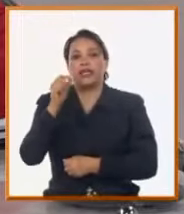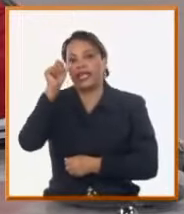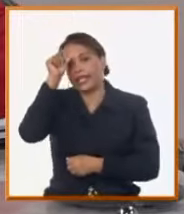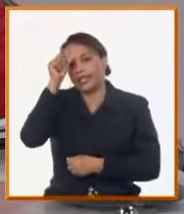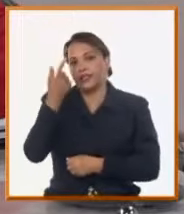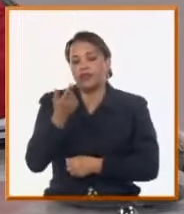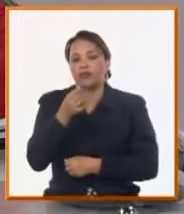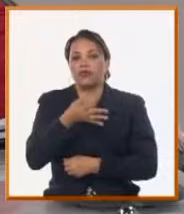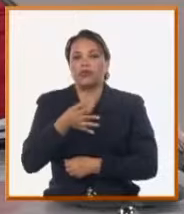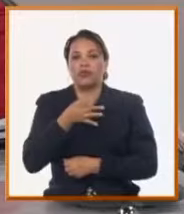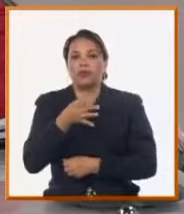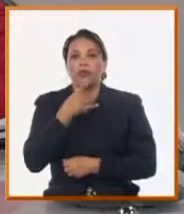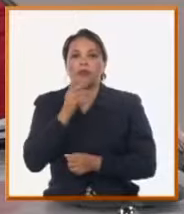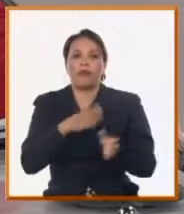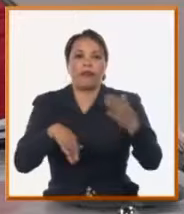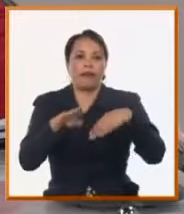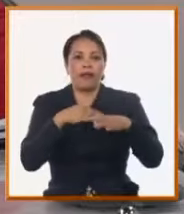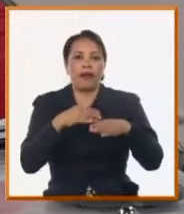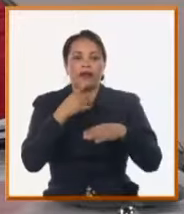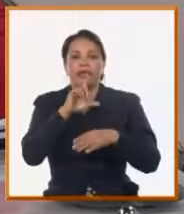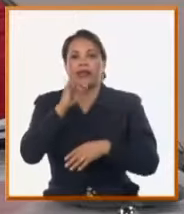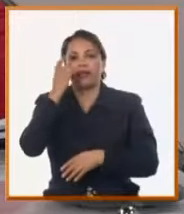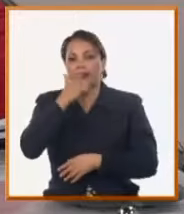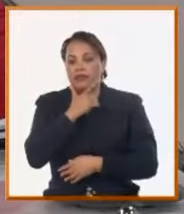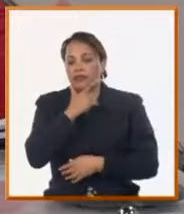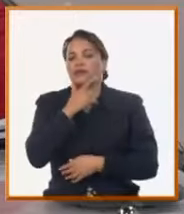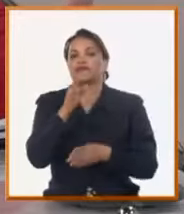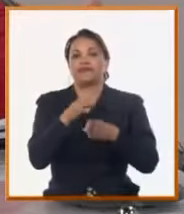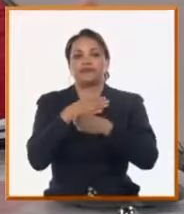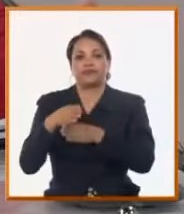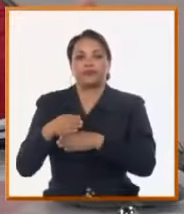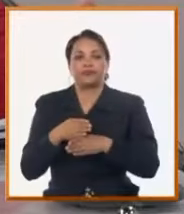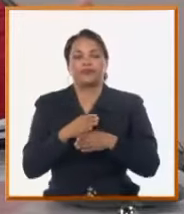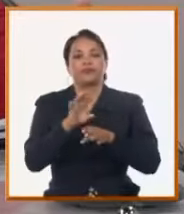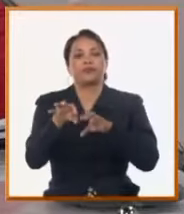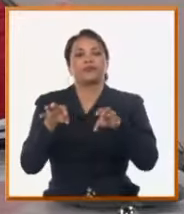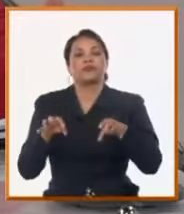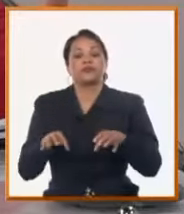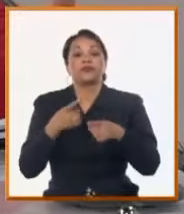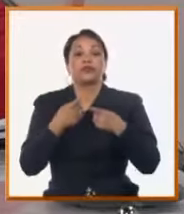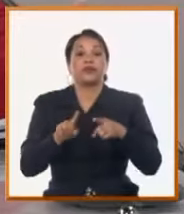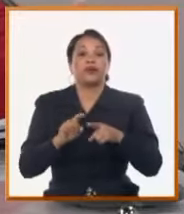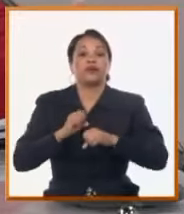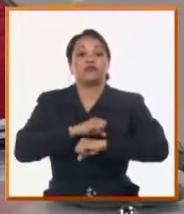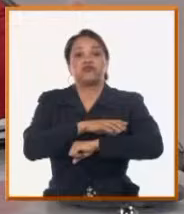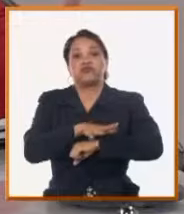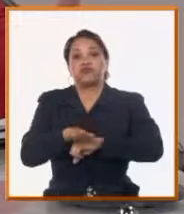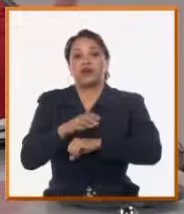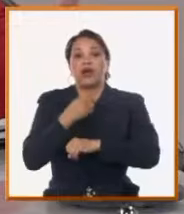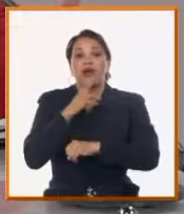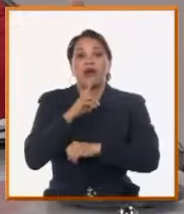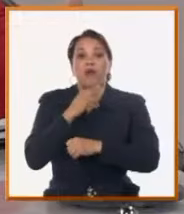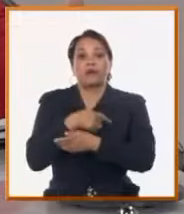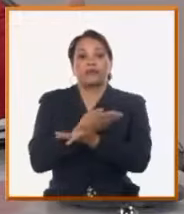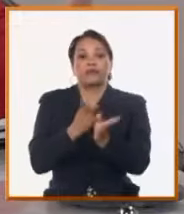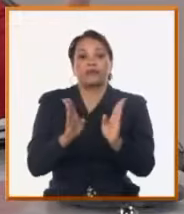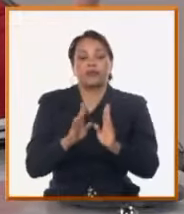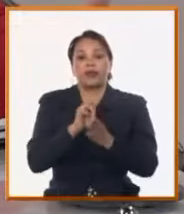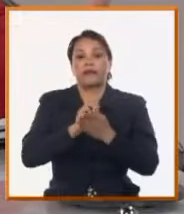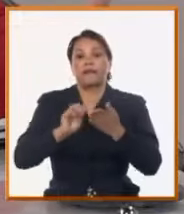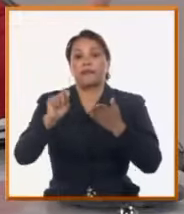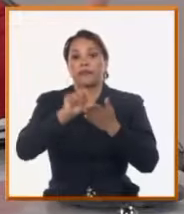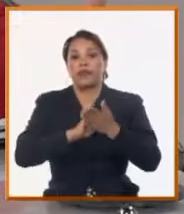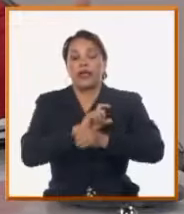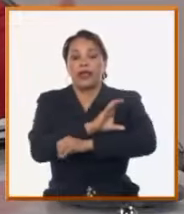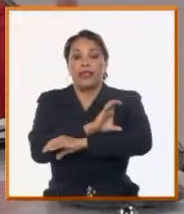La Liza, Playa fundamentalmente, y vamos a seguir trabajando en los sistemas de drenaje. Pero en el caso del abasto de agua, todo lo que tiene que ver con el plan Cero Pipa,